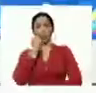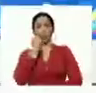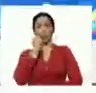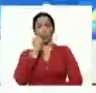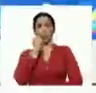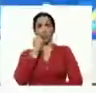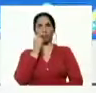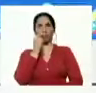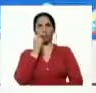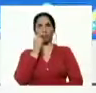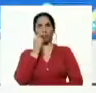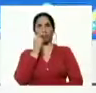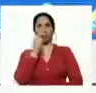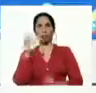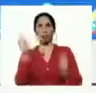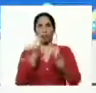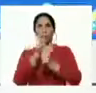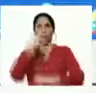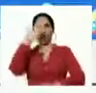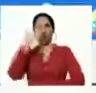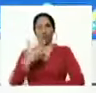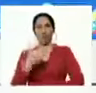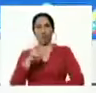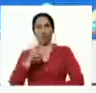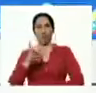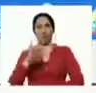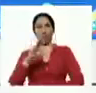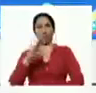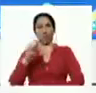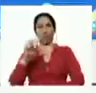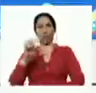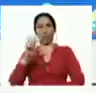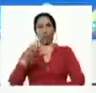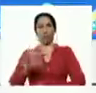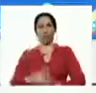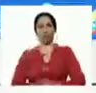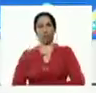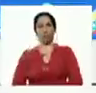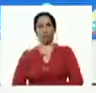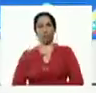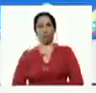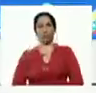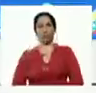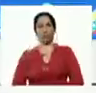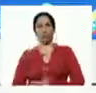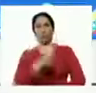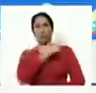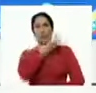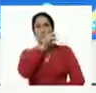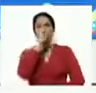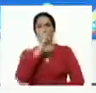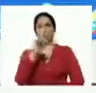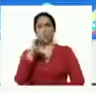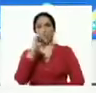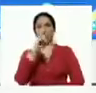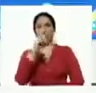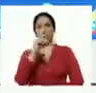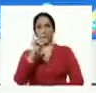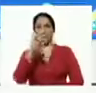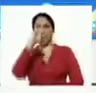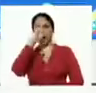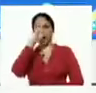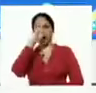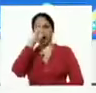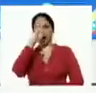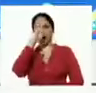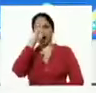está con el general de división Víctor Rosa jefe de la zona de defensa integral de Varina